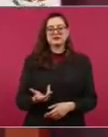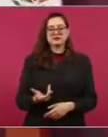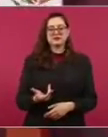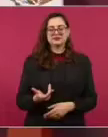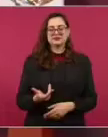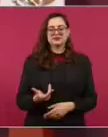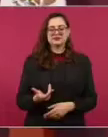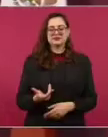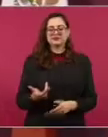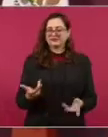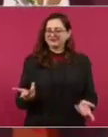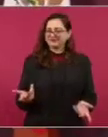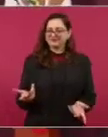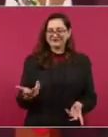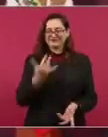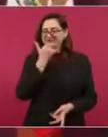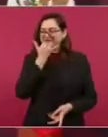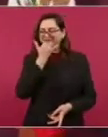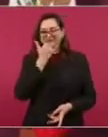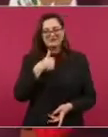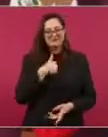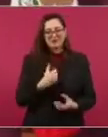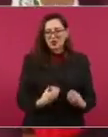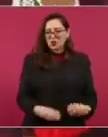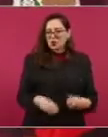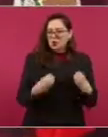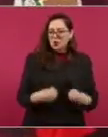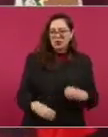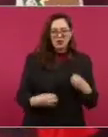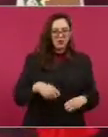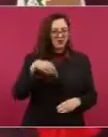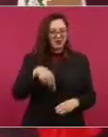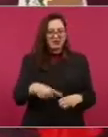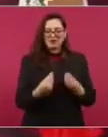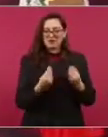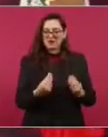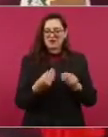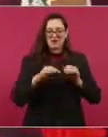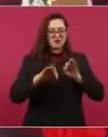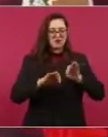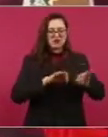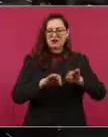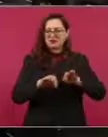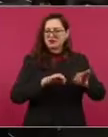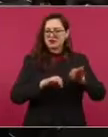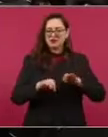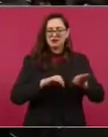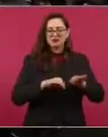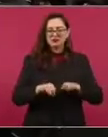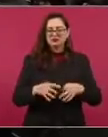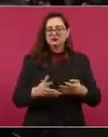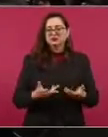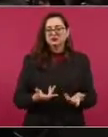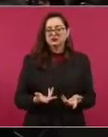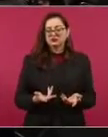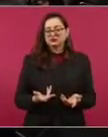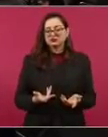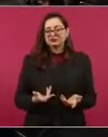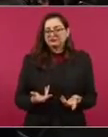Y tengo trabajo bastante y estoy de acuerdo